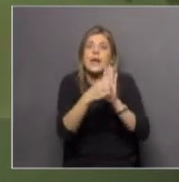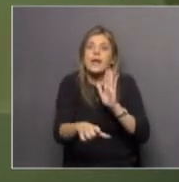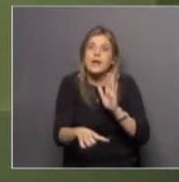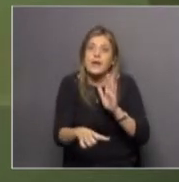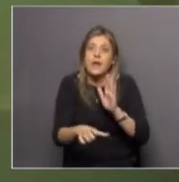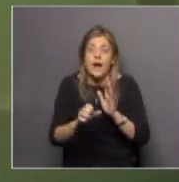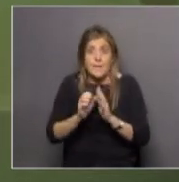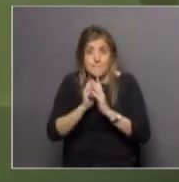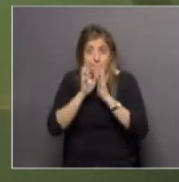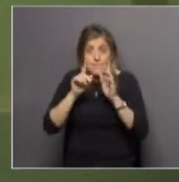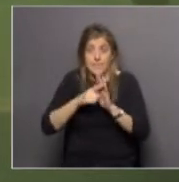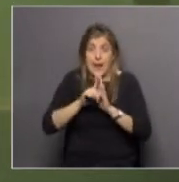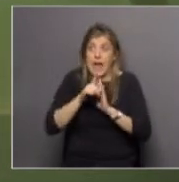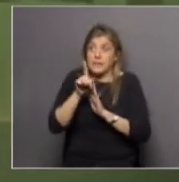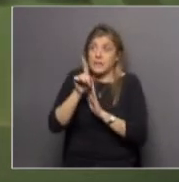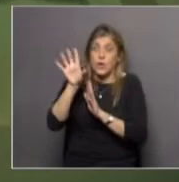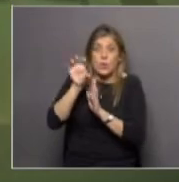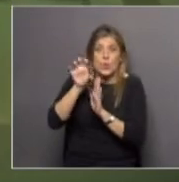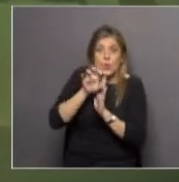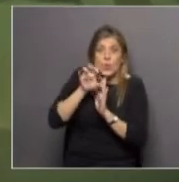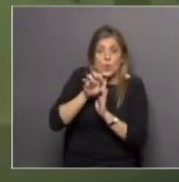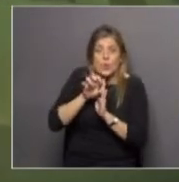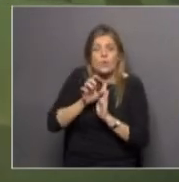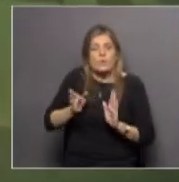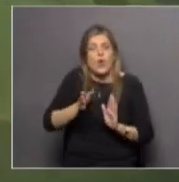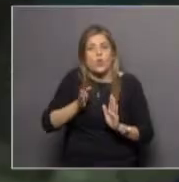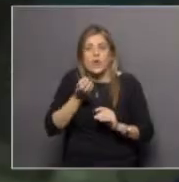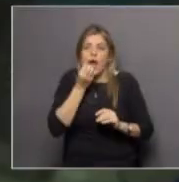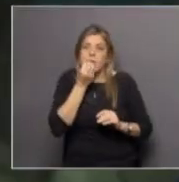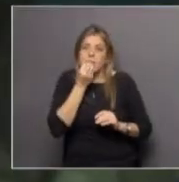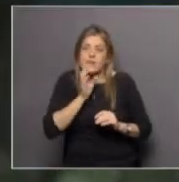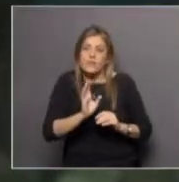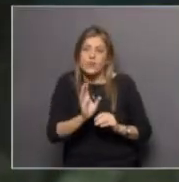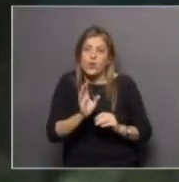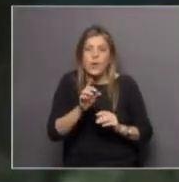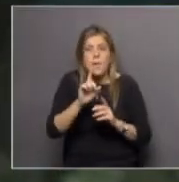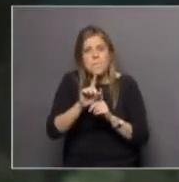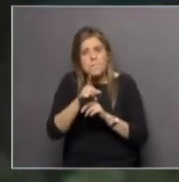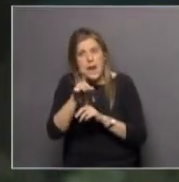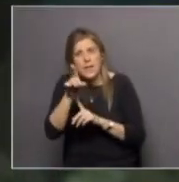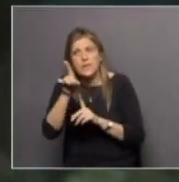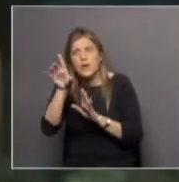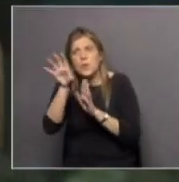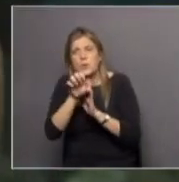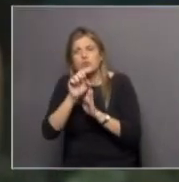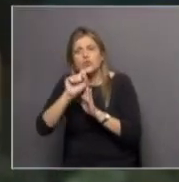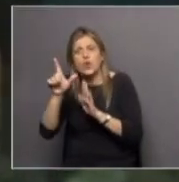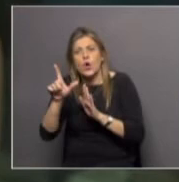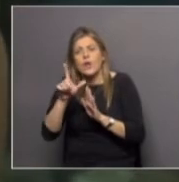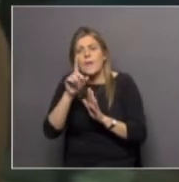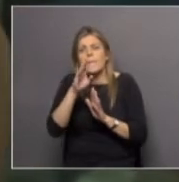con eso, produce sus alimentos. Entonces, si la planta es capaz de eso, nosotros podemos utilizar esos pigmentos para